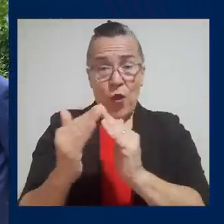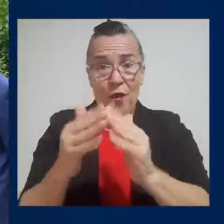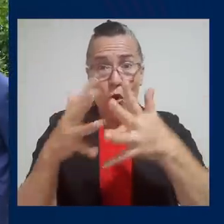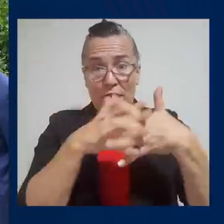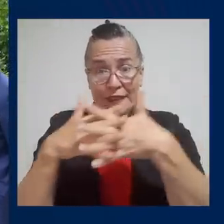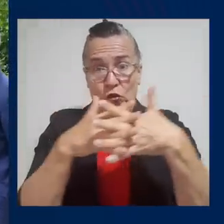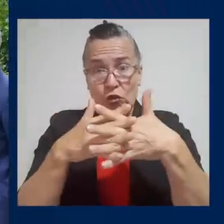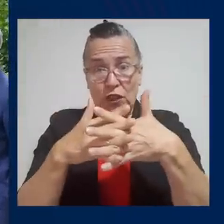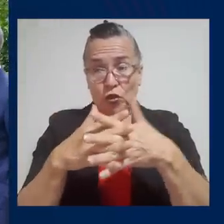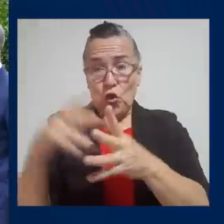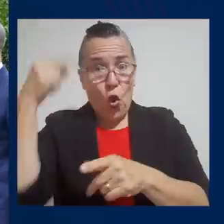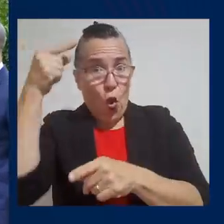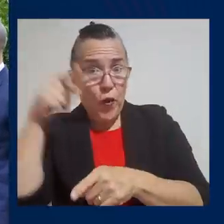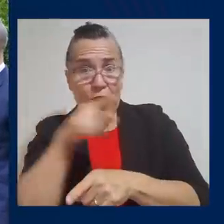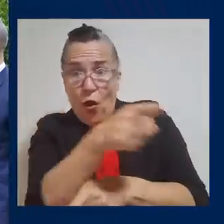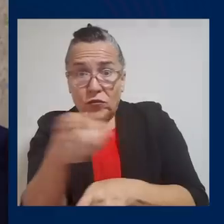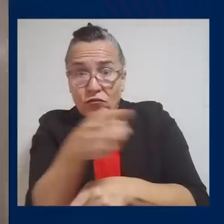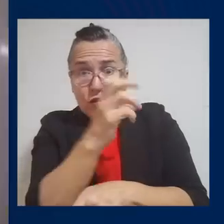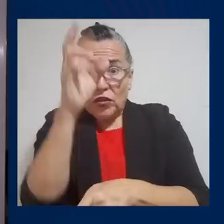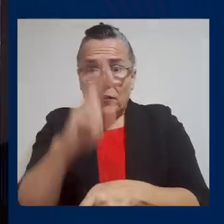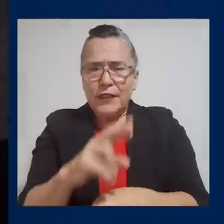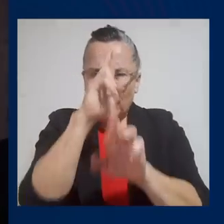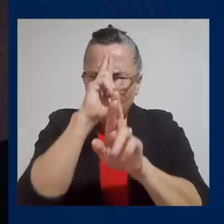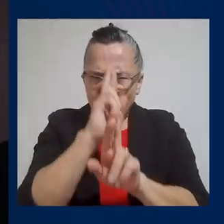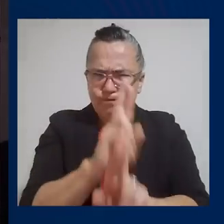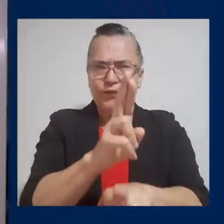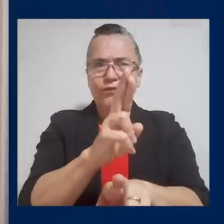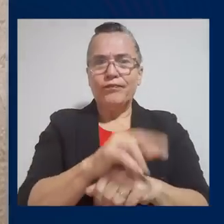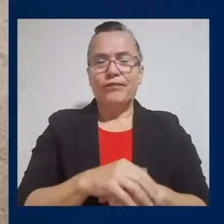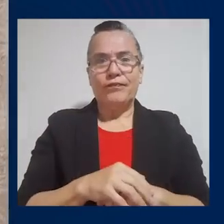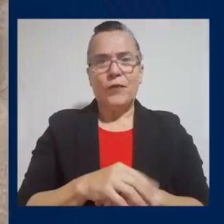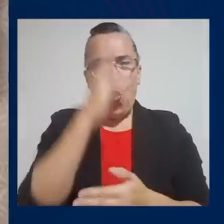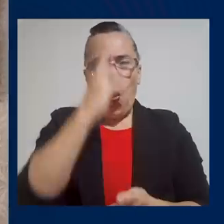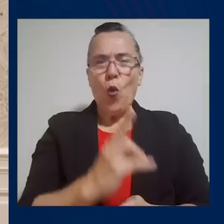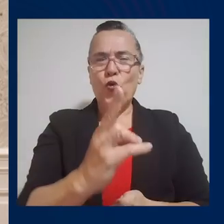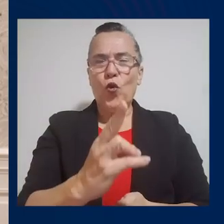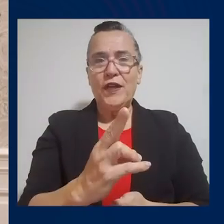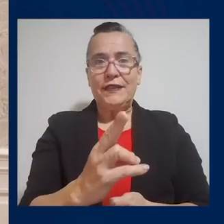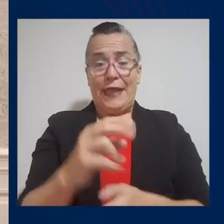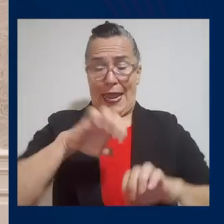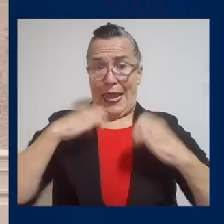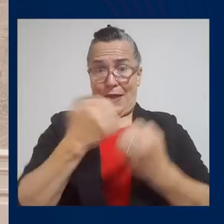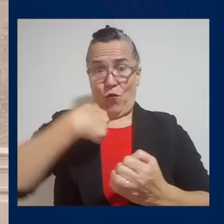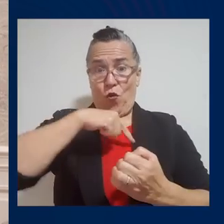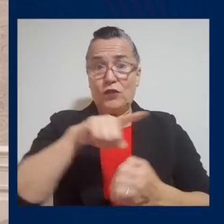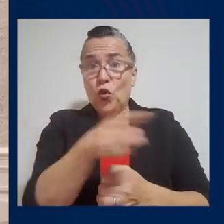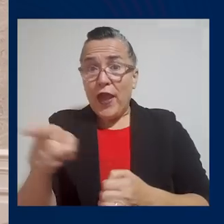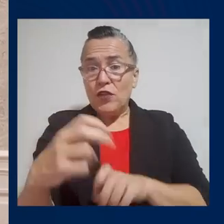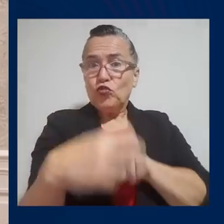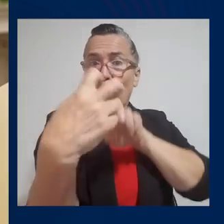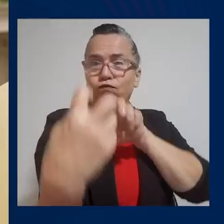gobierno los respeta a ustedes, los honores que le han dado con sentarse con este equipo